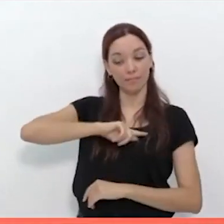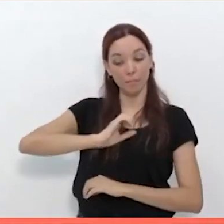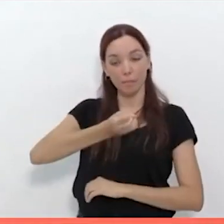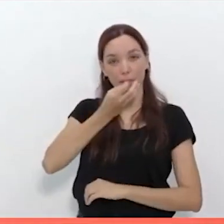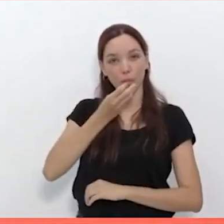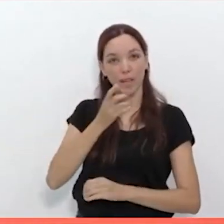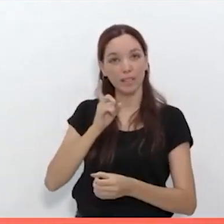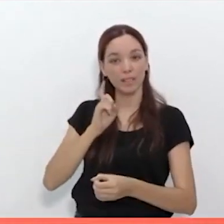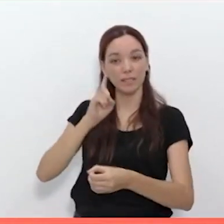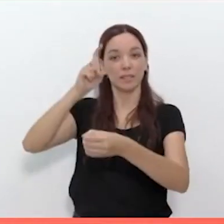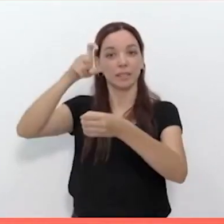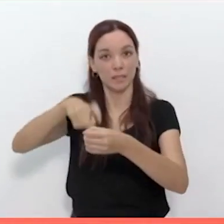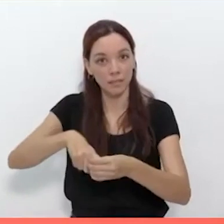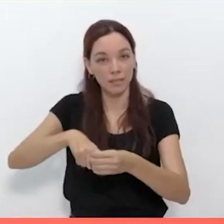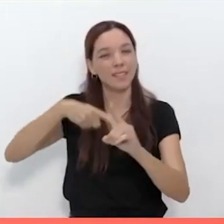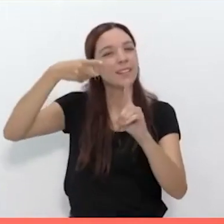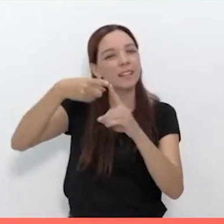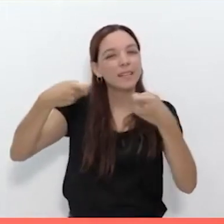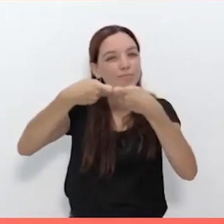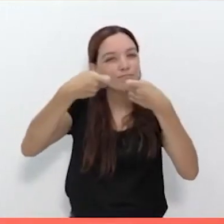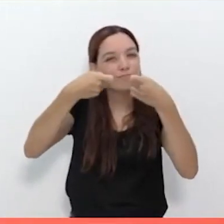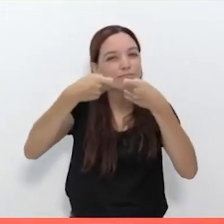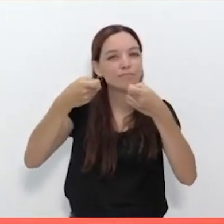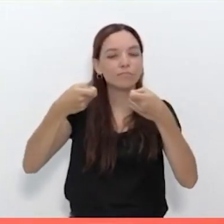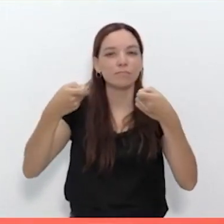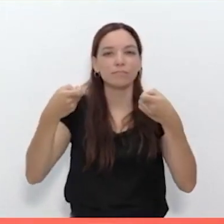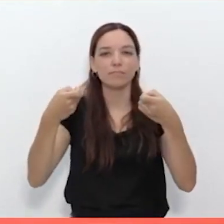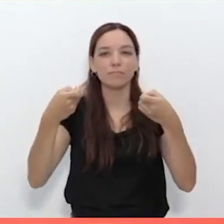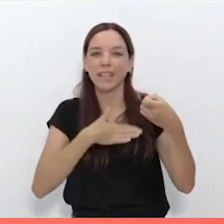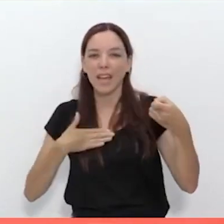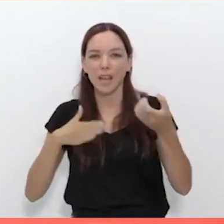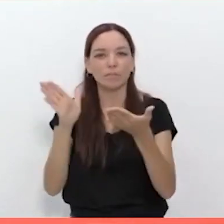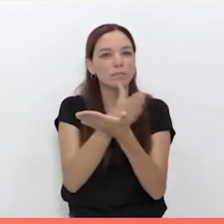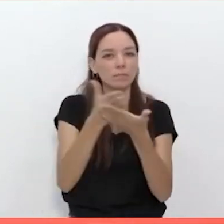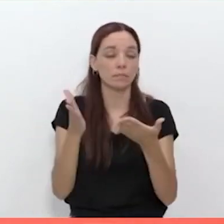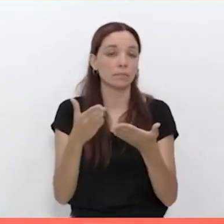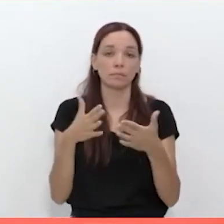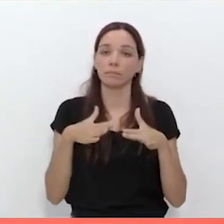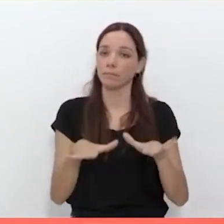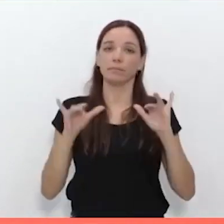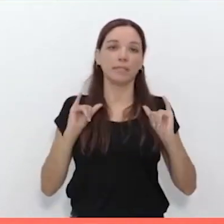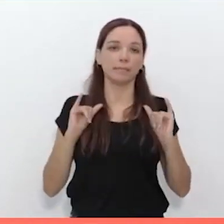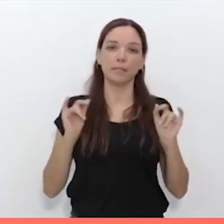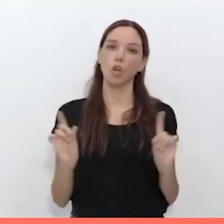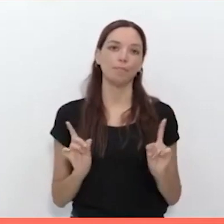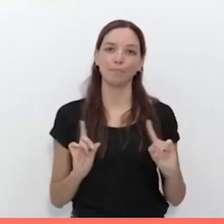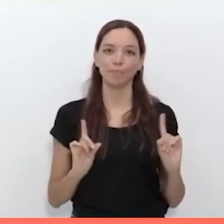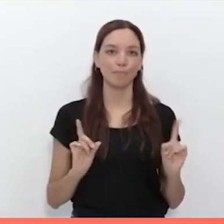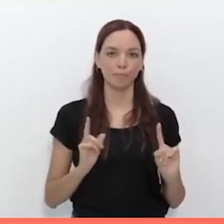nada que se haga para dividir. Y además lo he dicho ya desde hace tiempo, aquellas cosas que se traigan al Parlamento